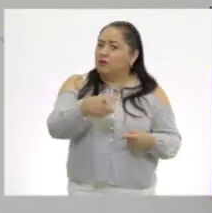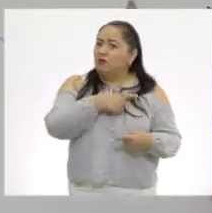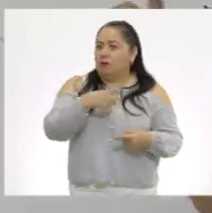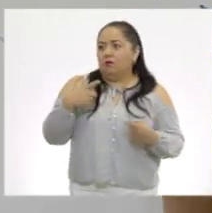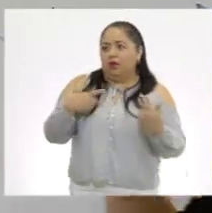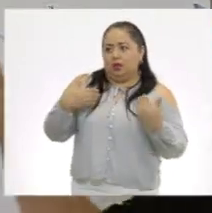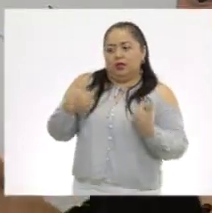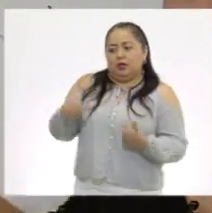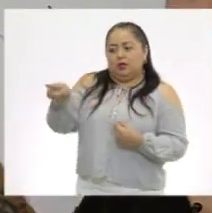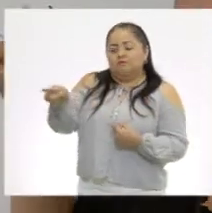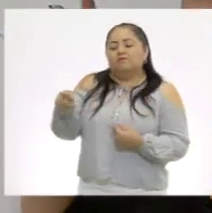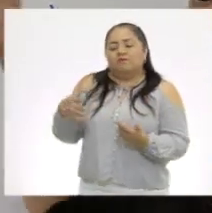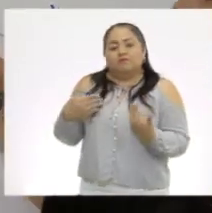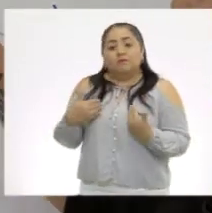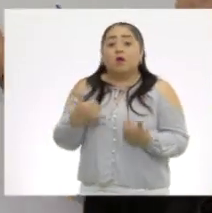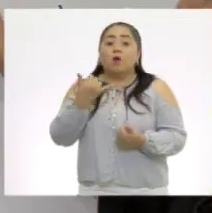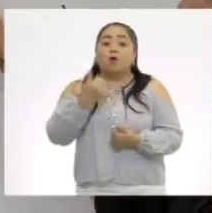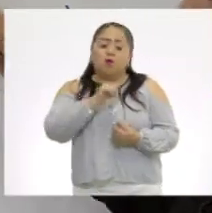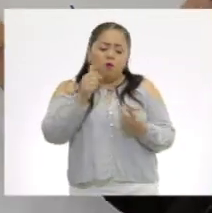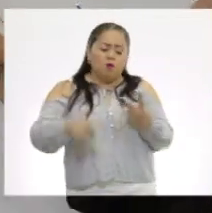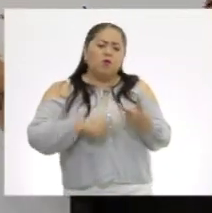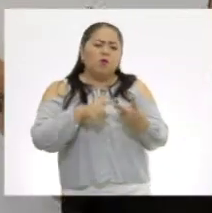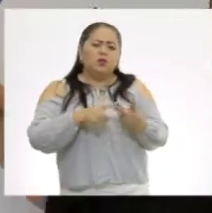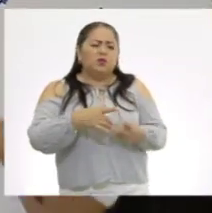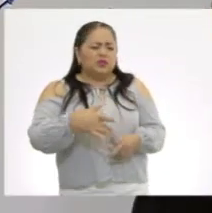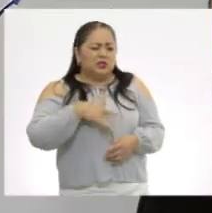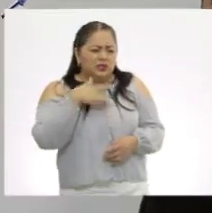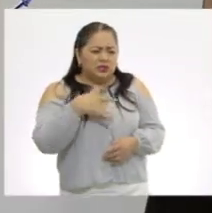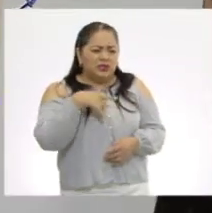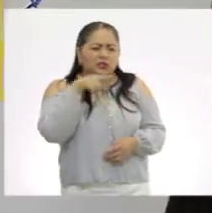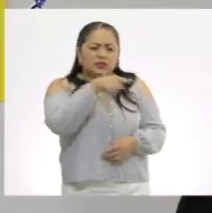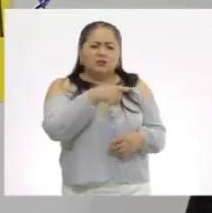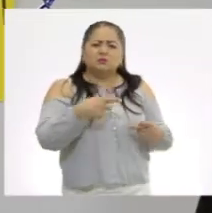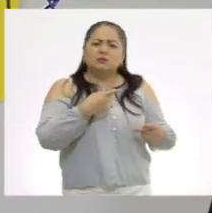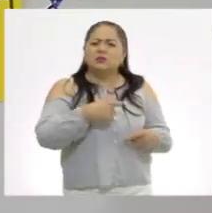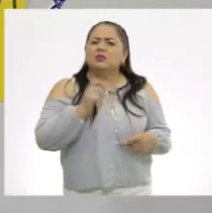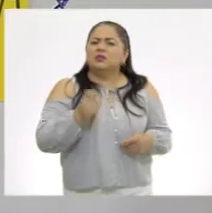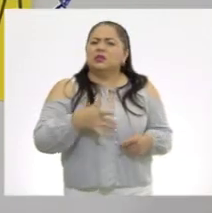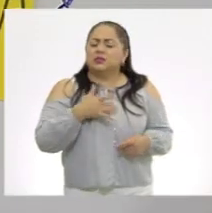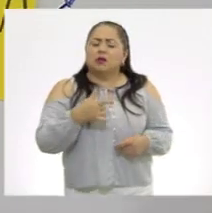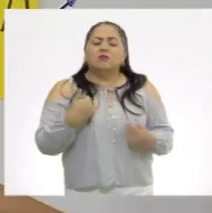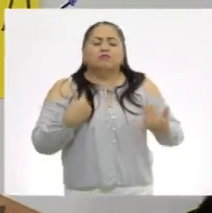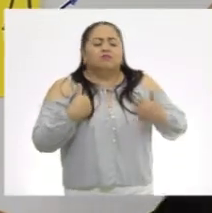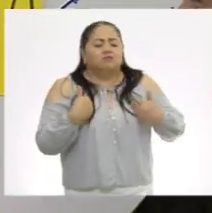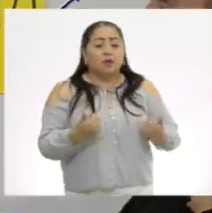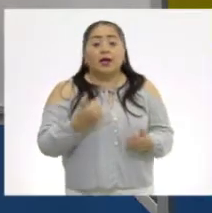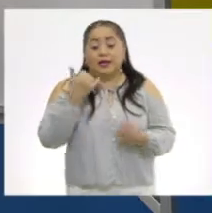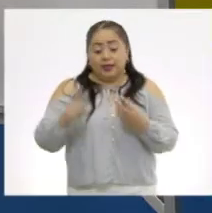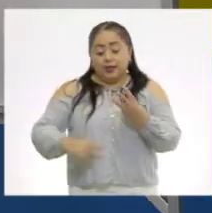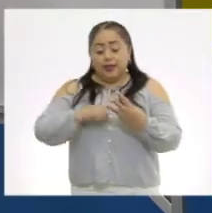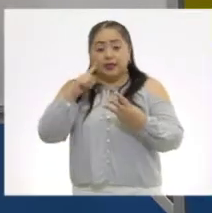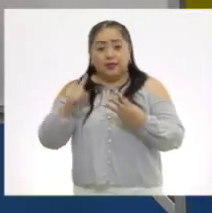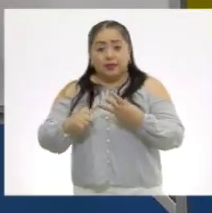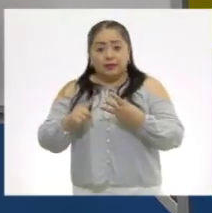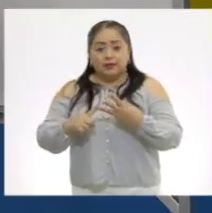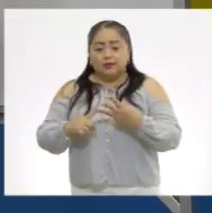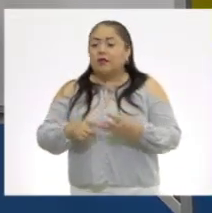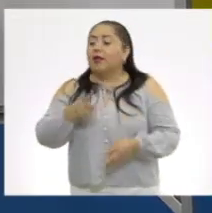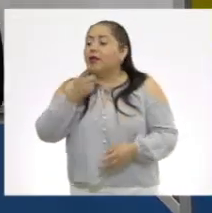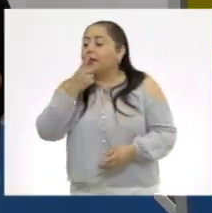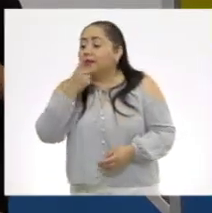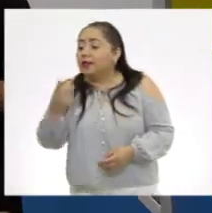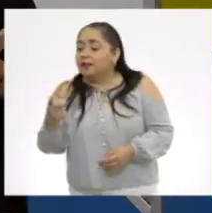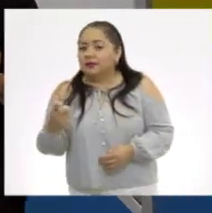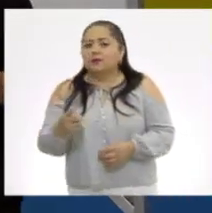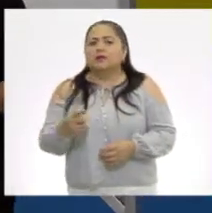La segunda es sentir lo que está sintiendo la otra persona. Y la tercera es decir